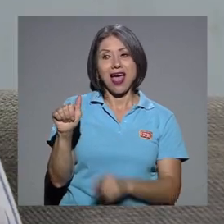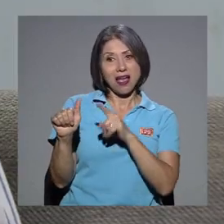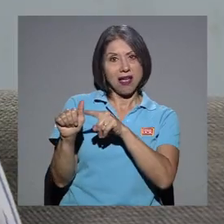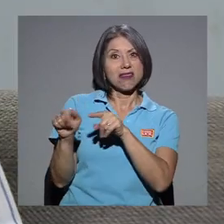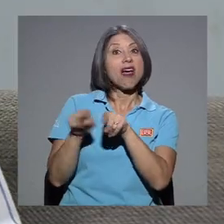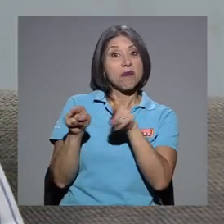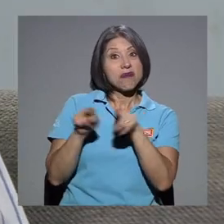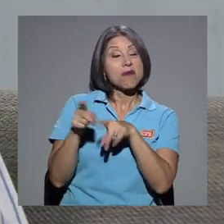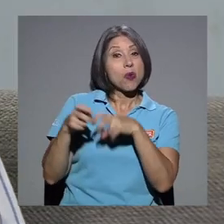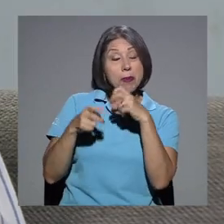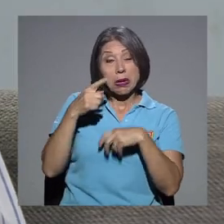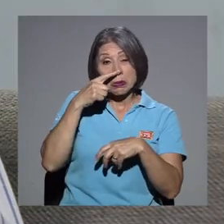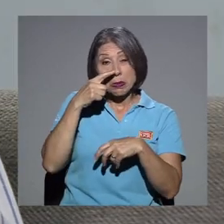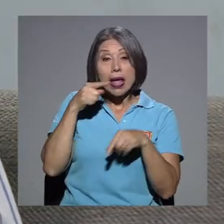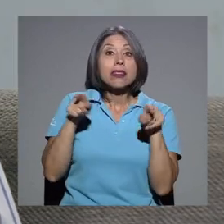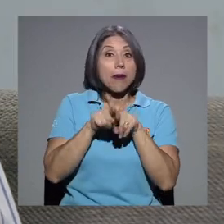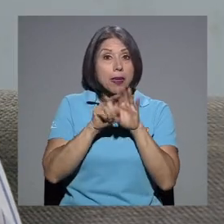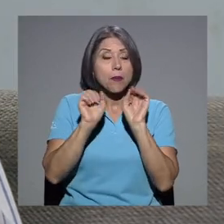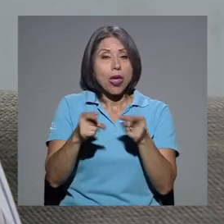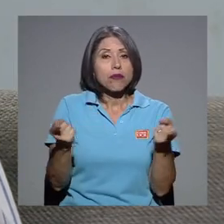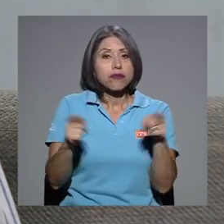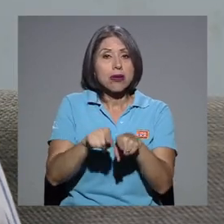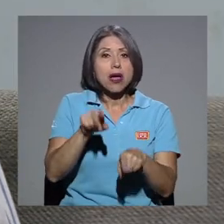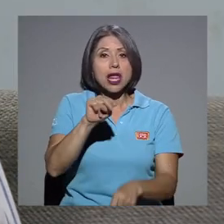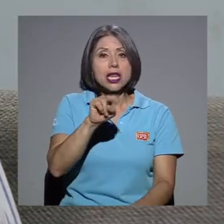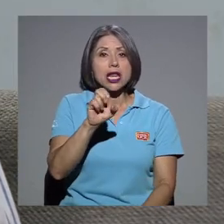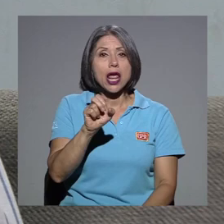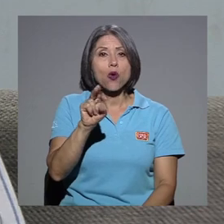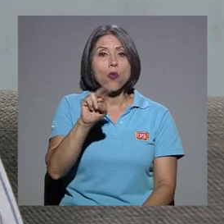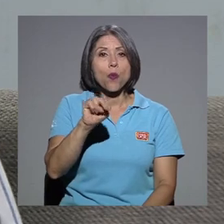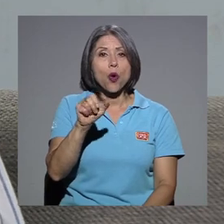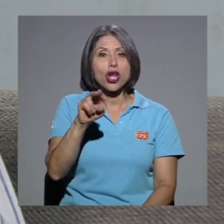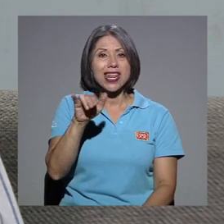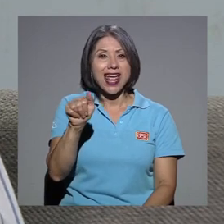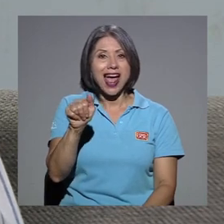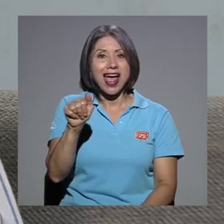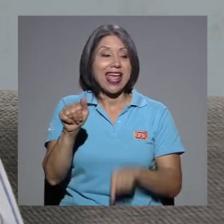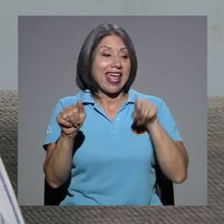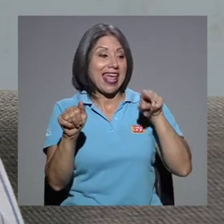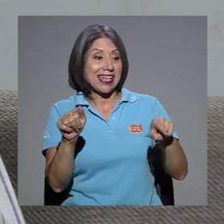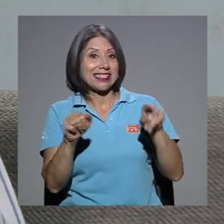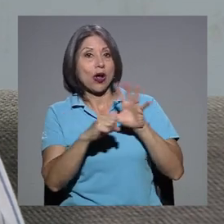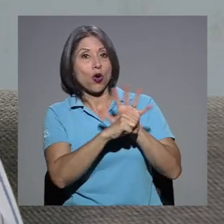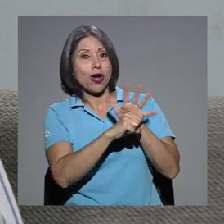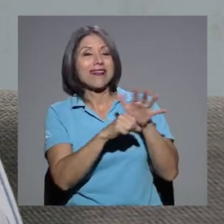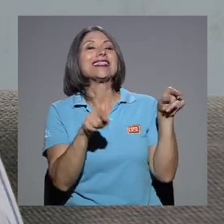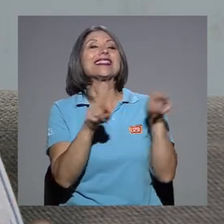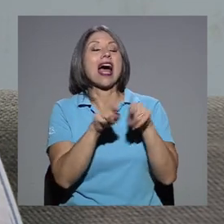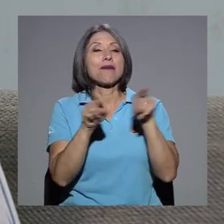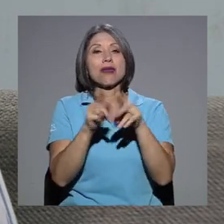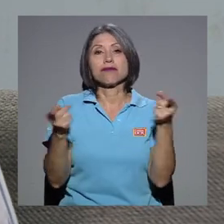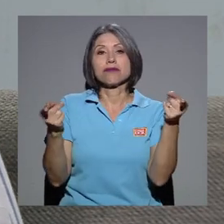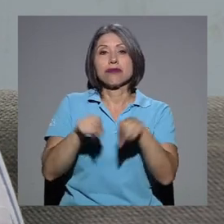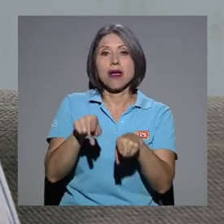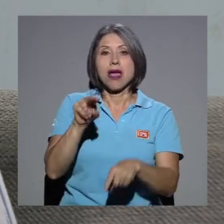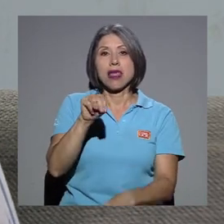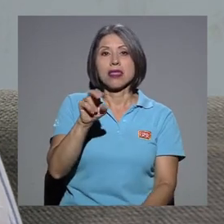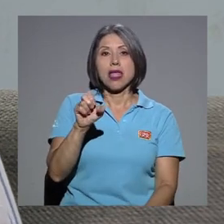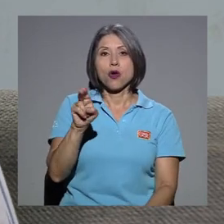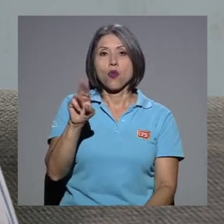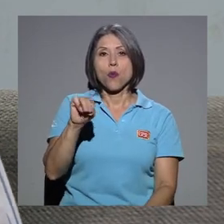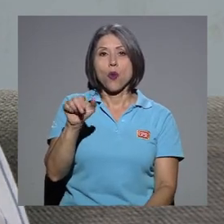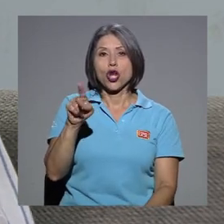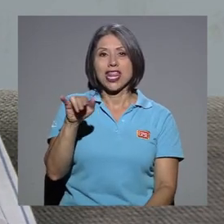complicación también de la neumonía y este coronavirus está causando esta también neumonía. Entonces, es como